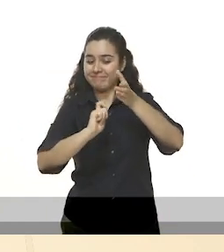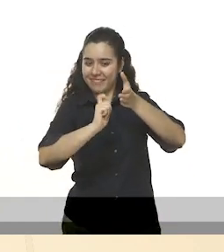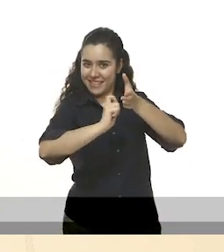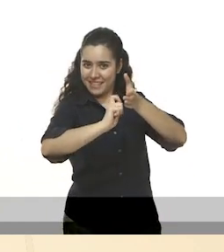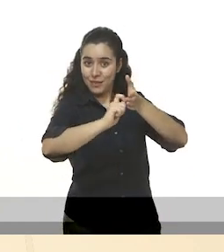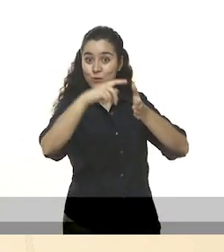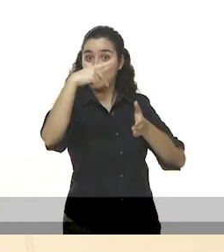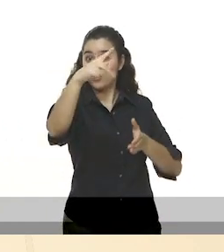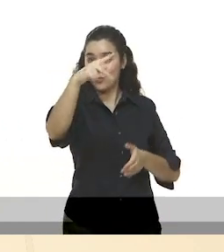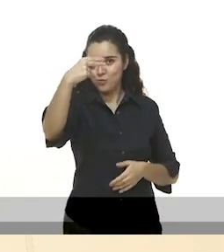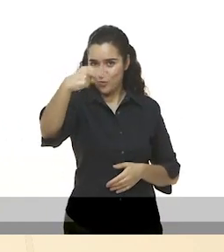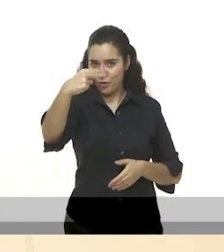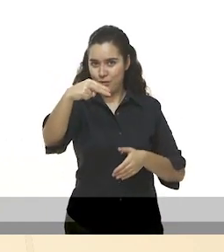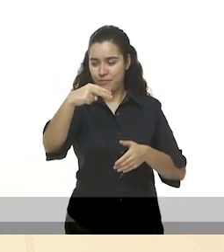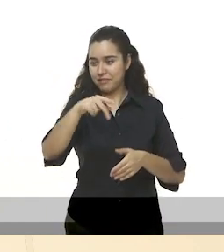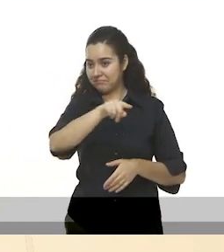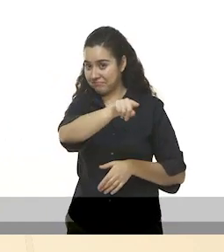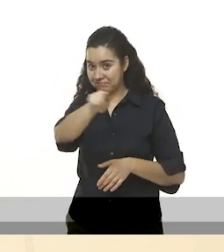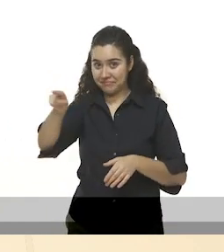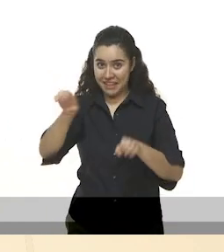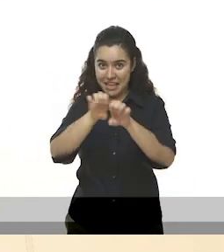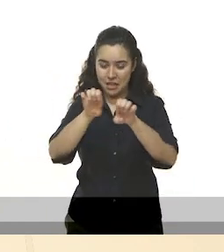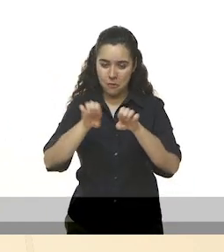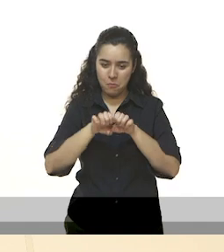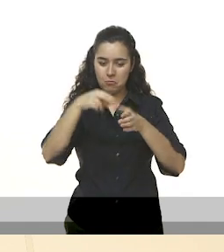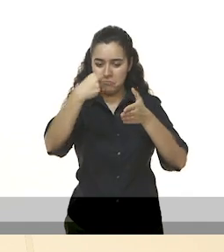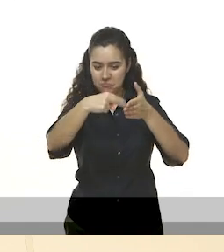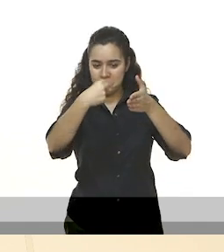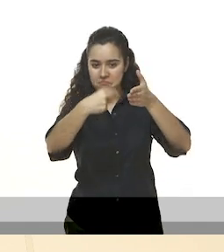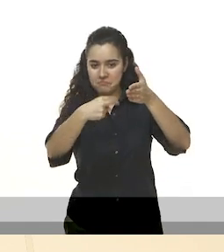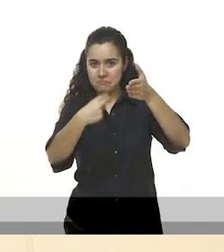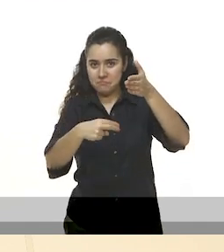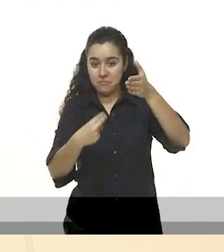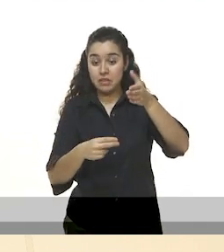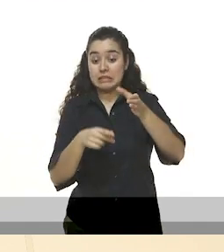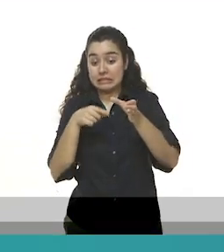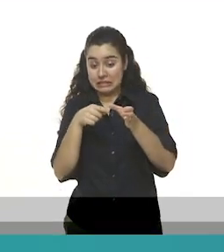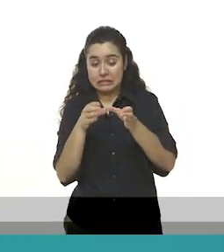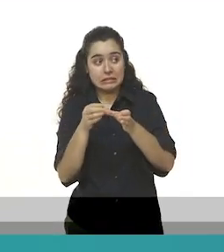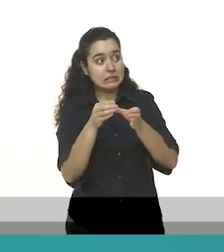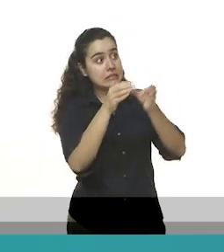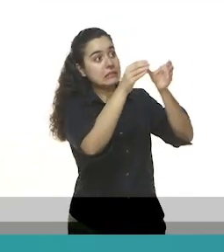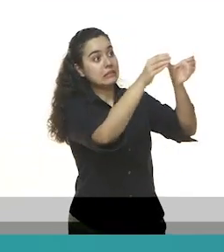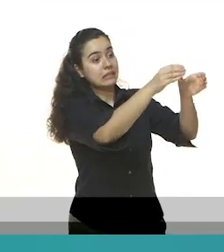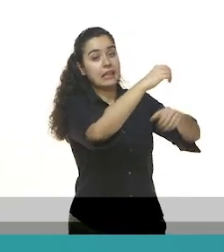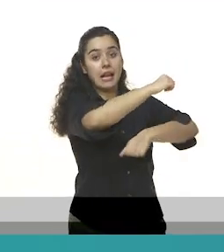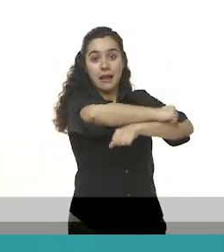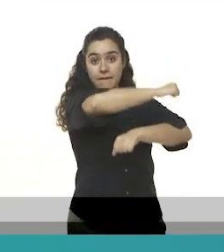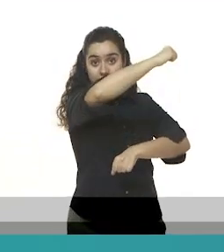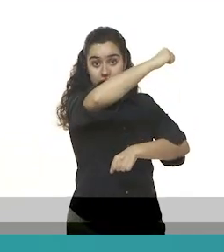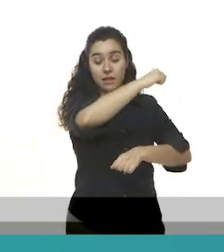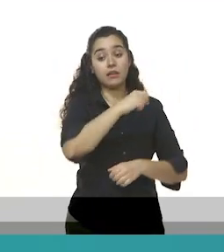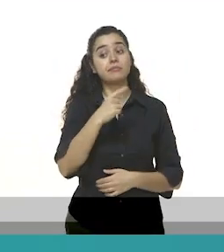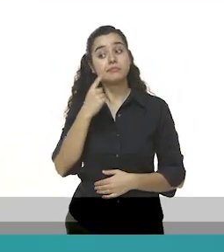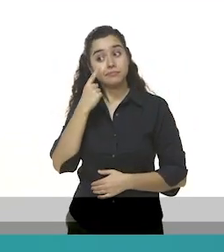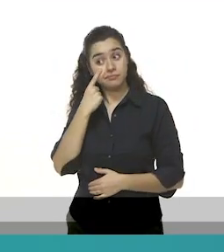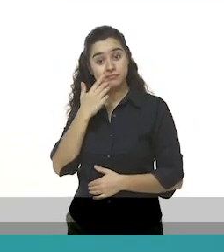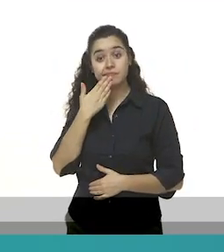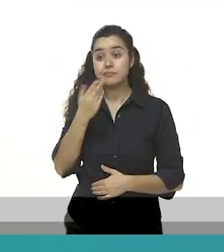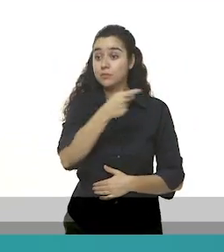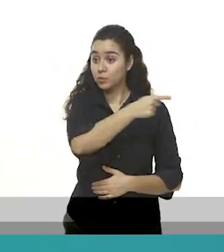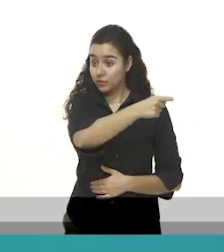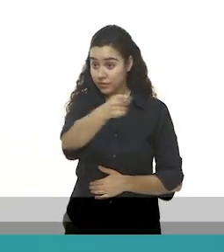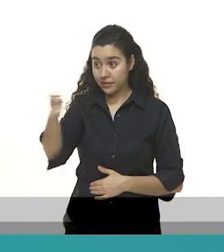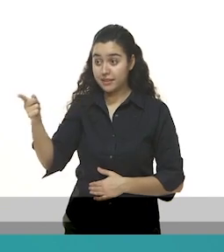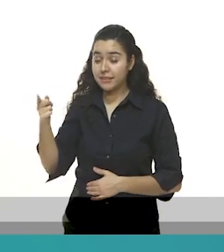escriban su nombre en el frasco y con mucho cuidado, coloquen ese frasco junto a la ventana. Fíjense bien, su responsabilidad será